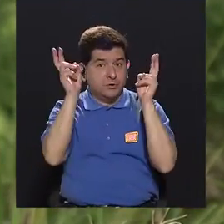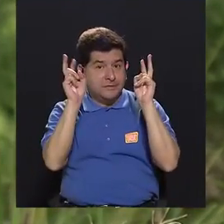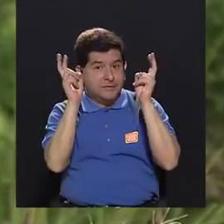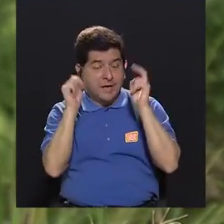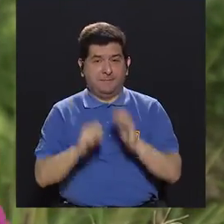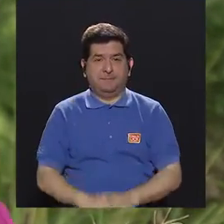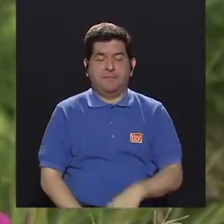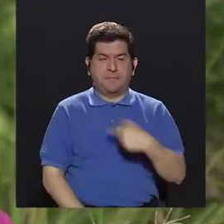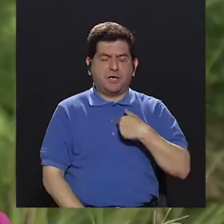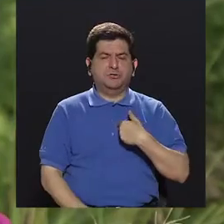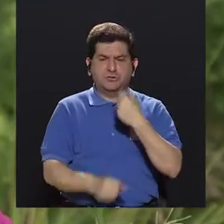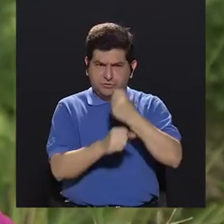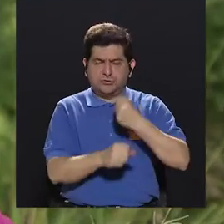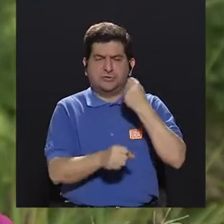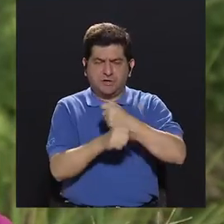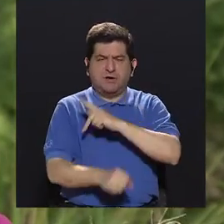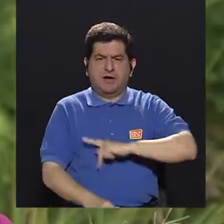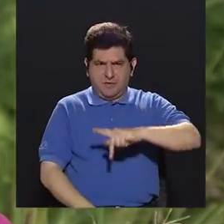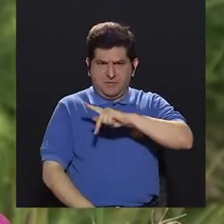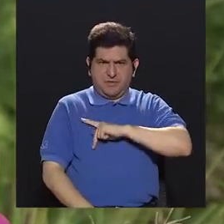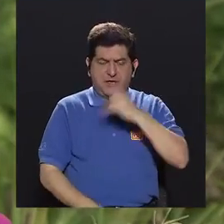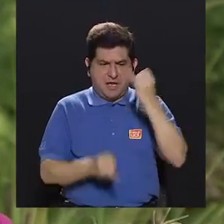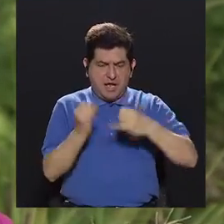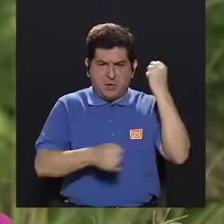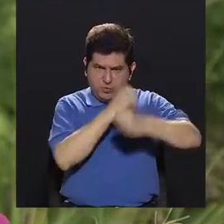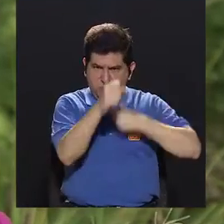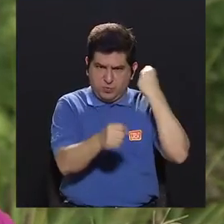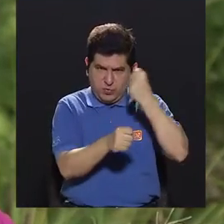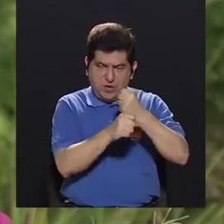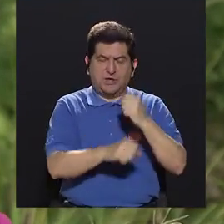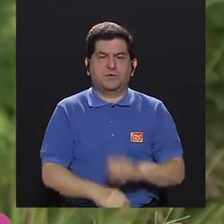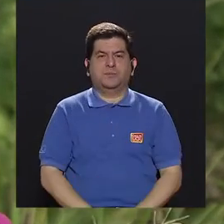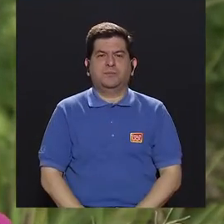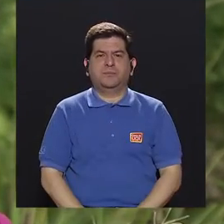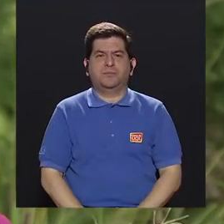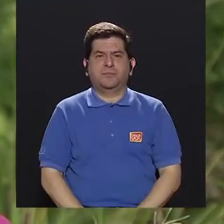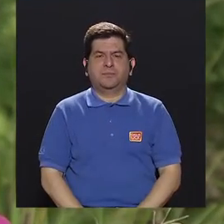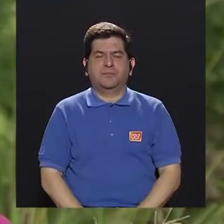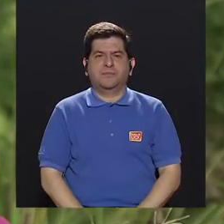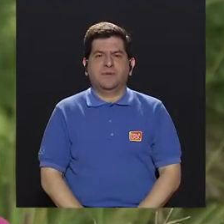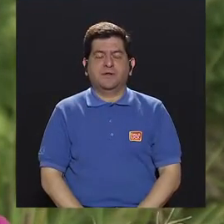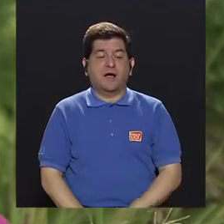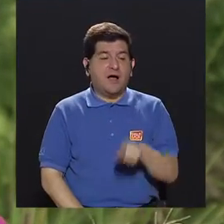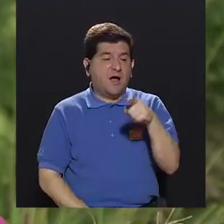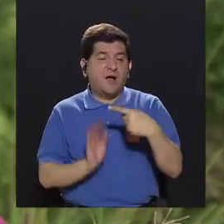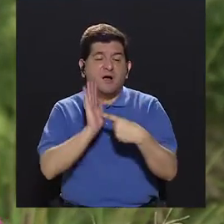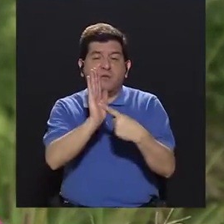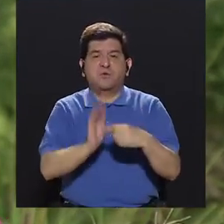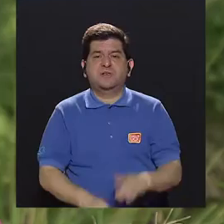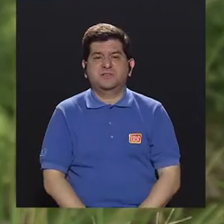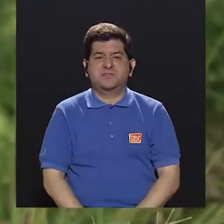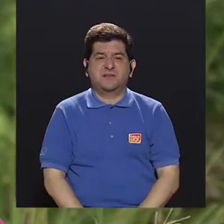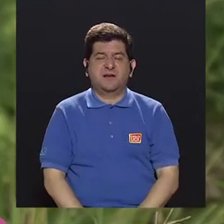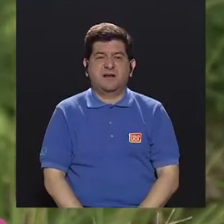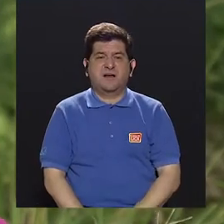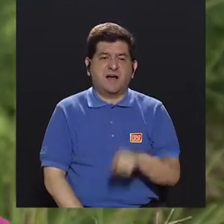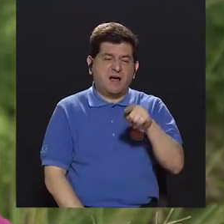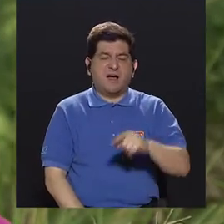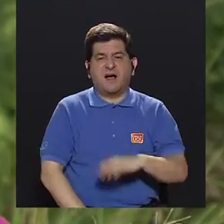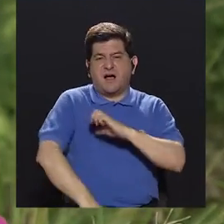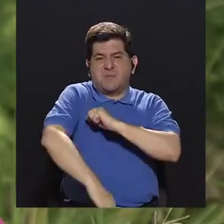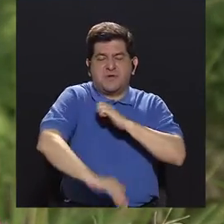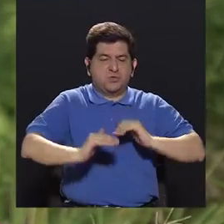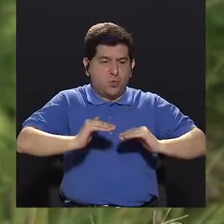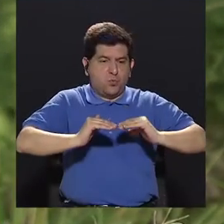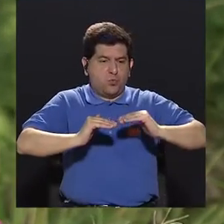temas que he tenido que trabajar personalmente el último año. Entonces empieza a indicarnos, se me